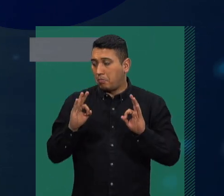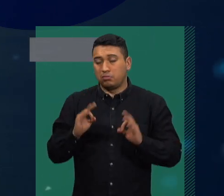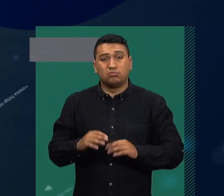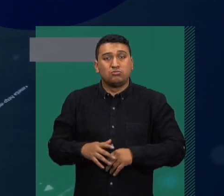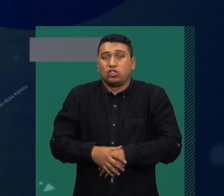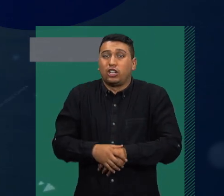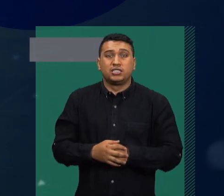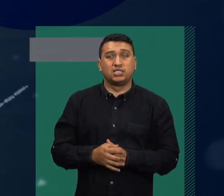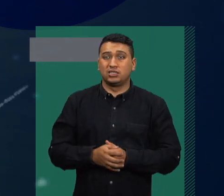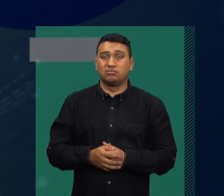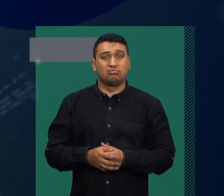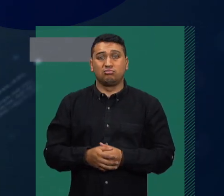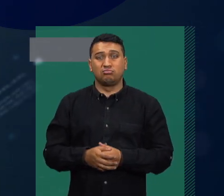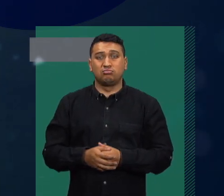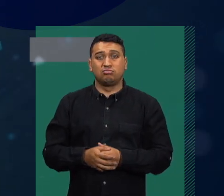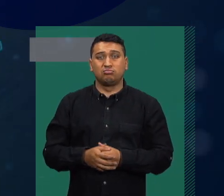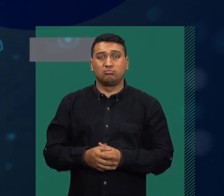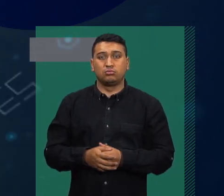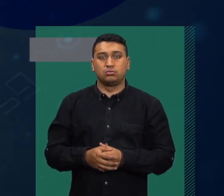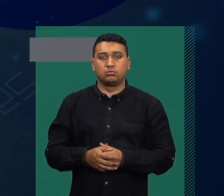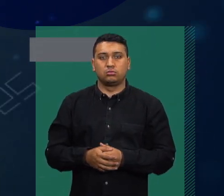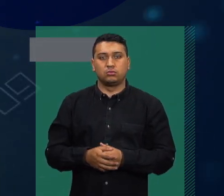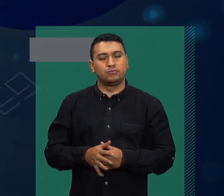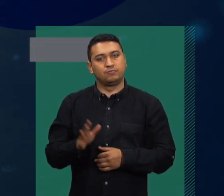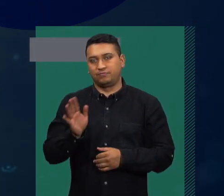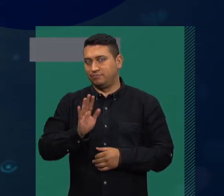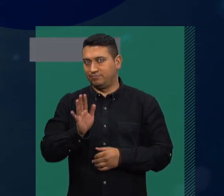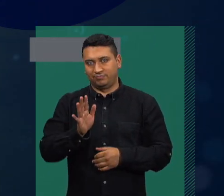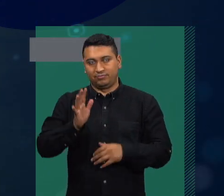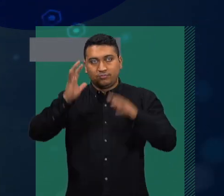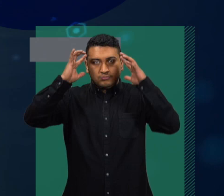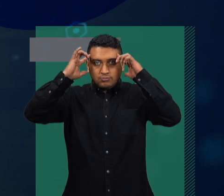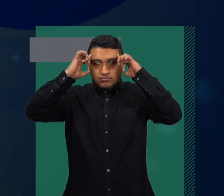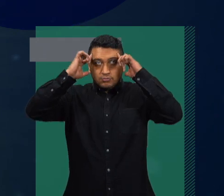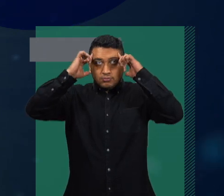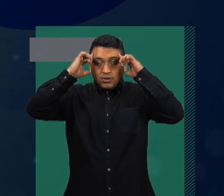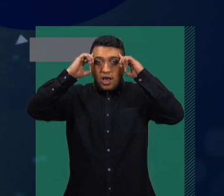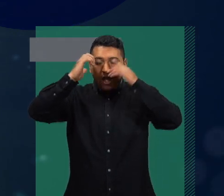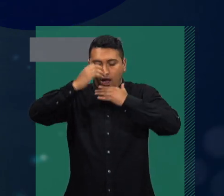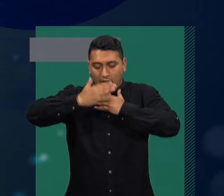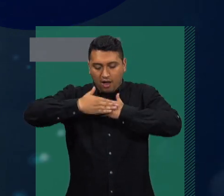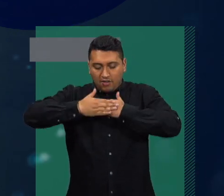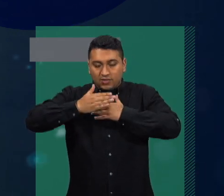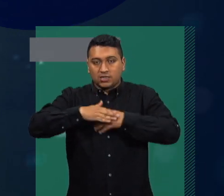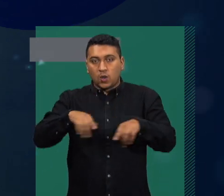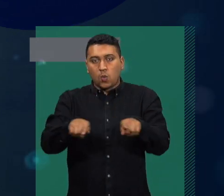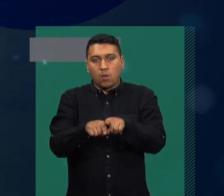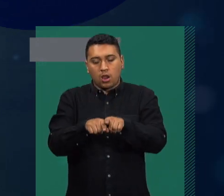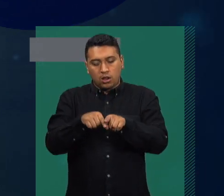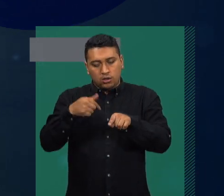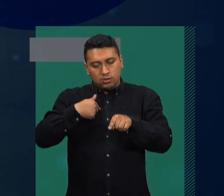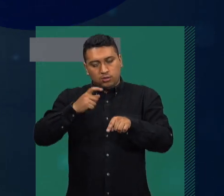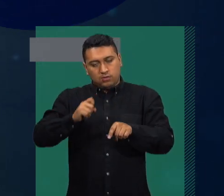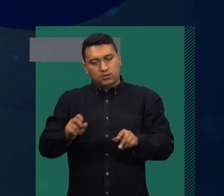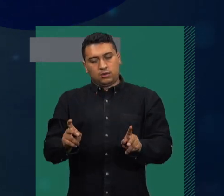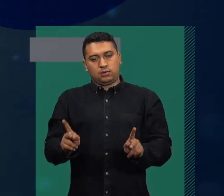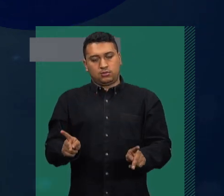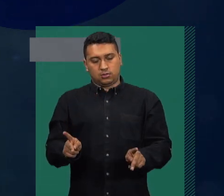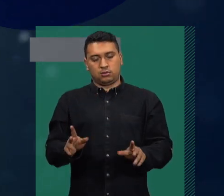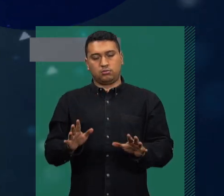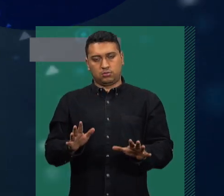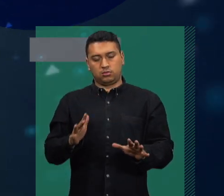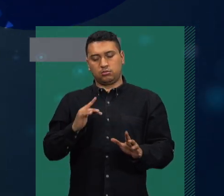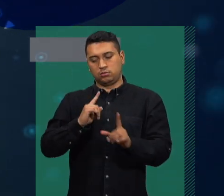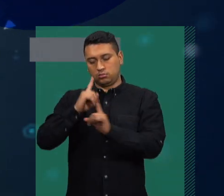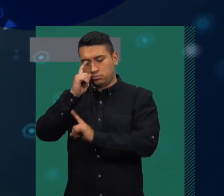si es que tu mente te está pidiendo a gritos, que te tomes un descanso, que te mires, que mires cómo te estás sintiendo, que esa incertidumbre a la cual